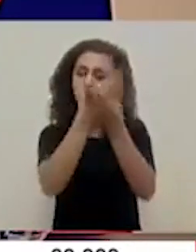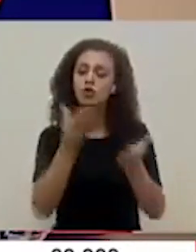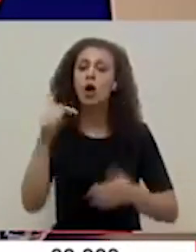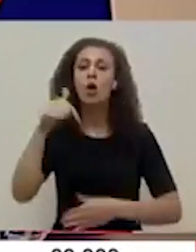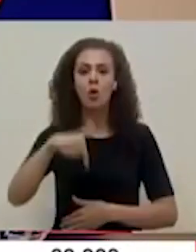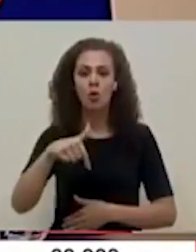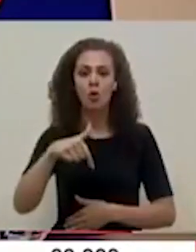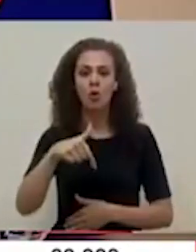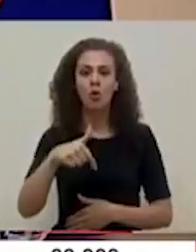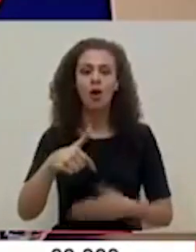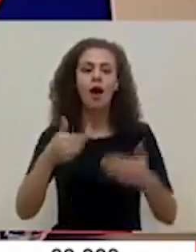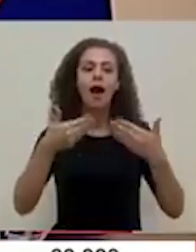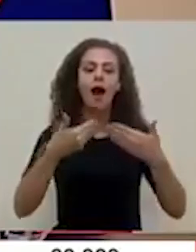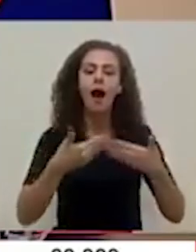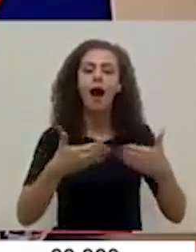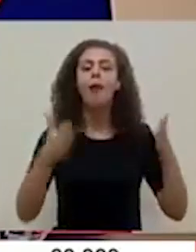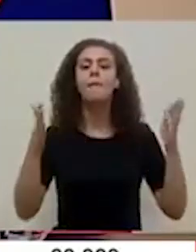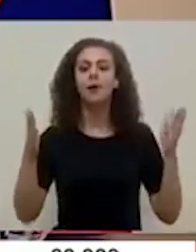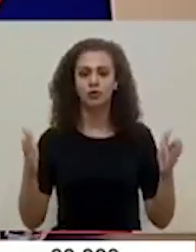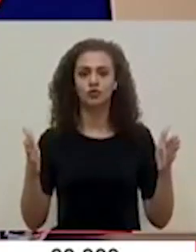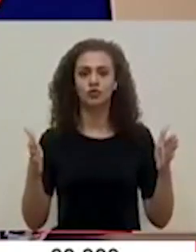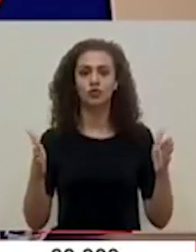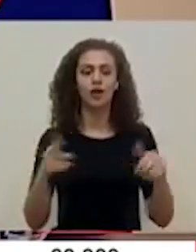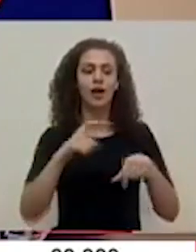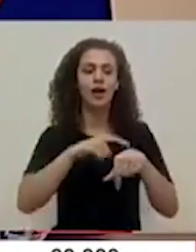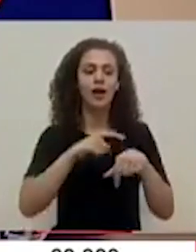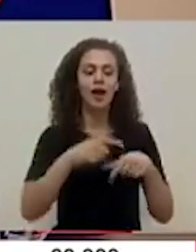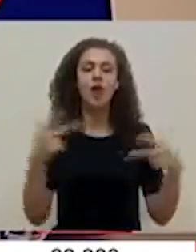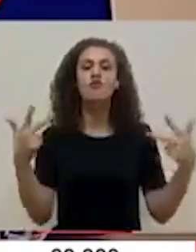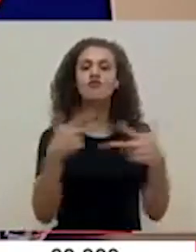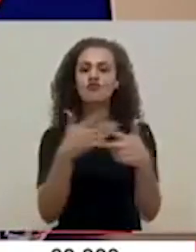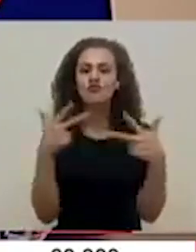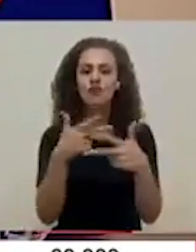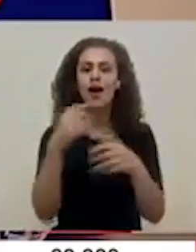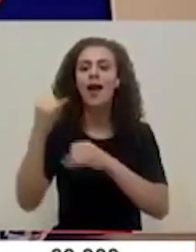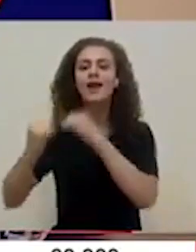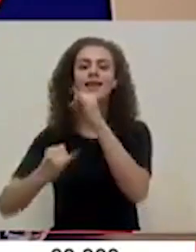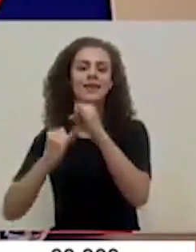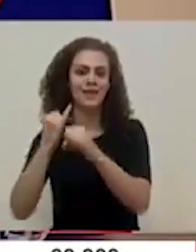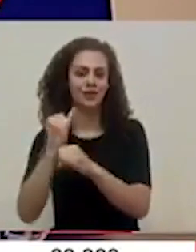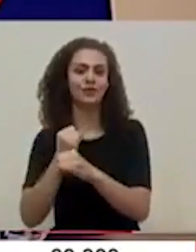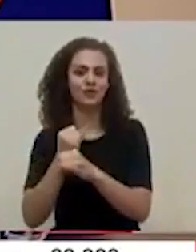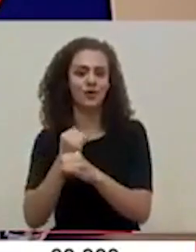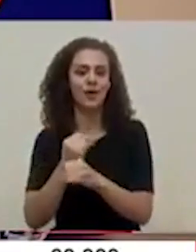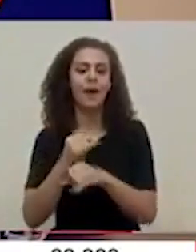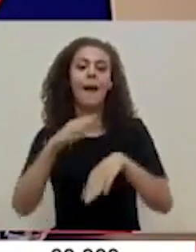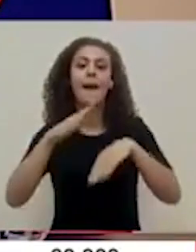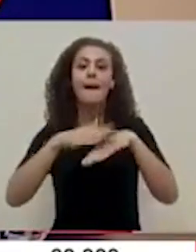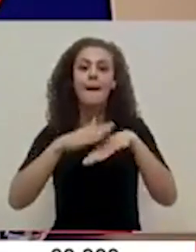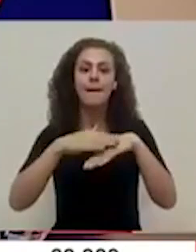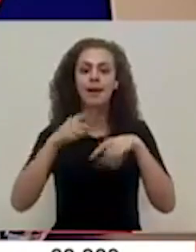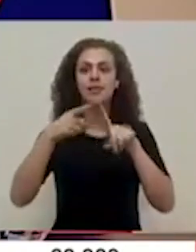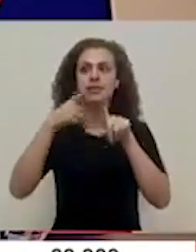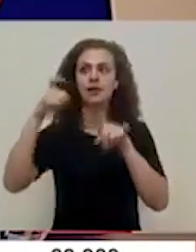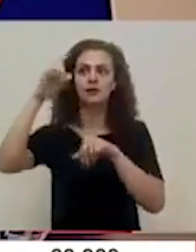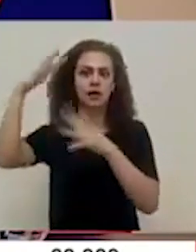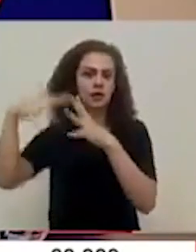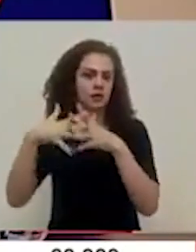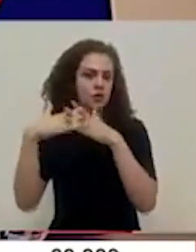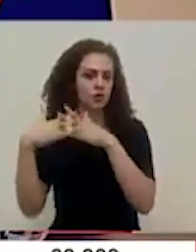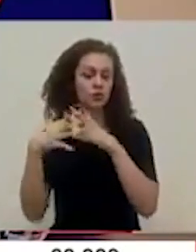la ampliación de las rutas internacionales permitidas desde los Estados Unidos.